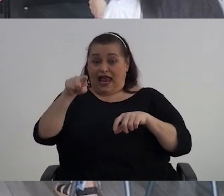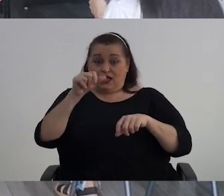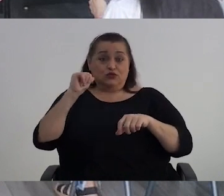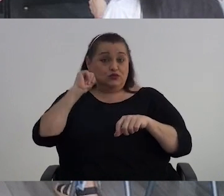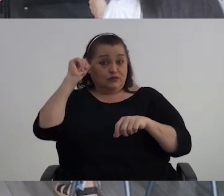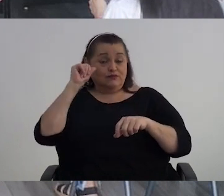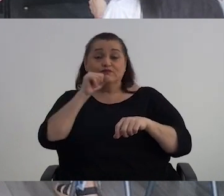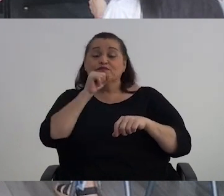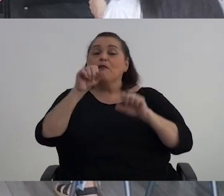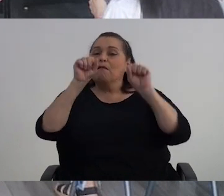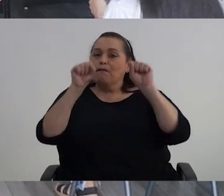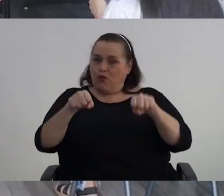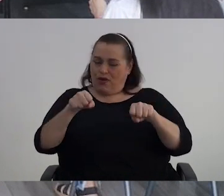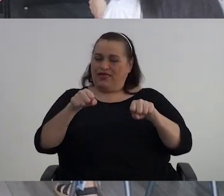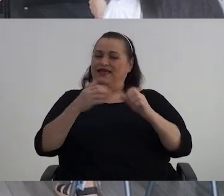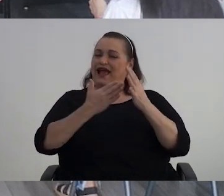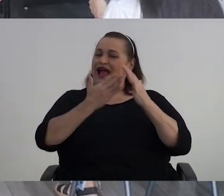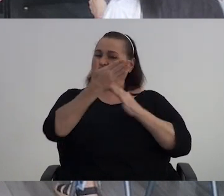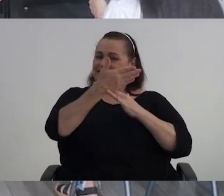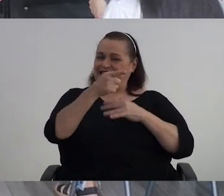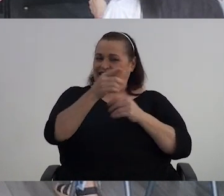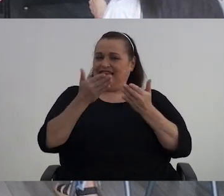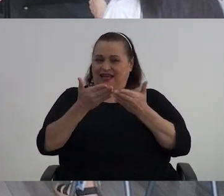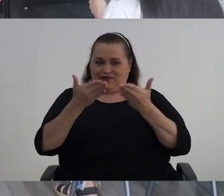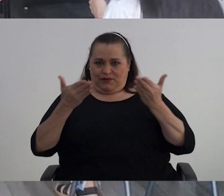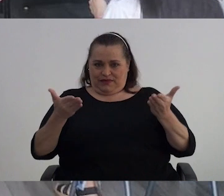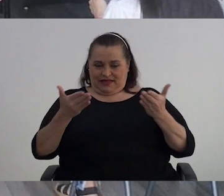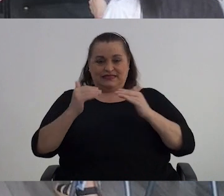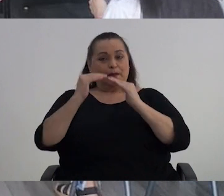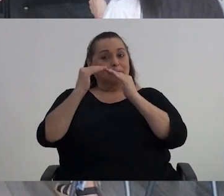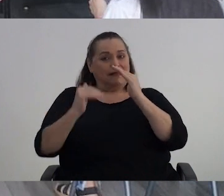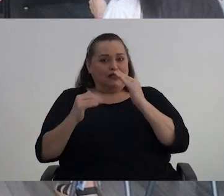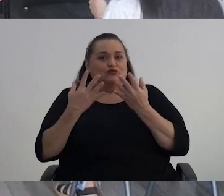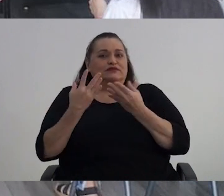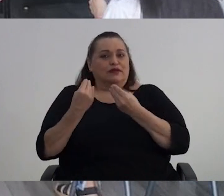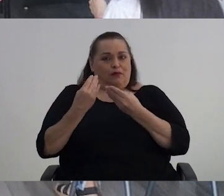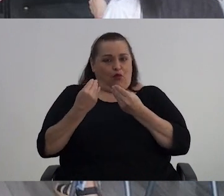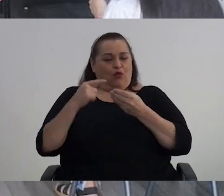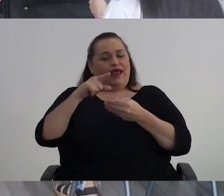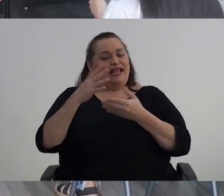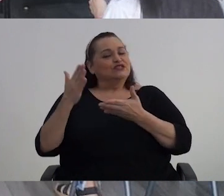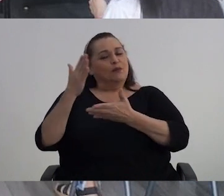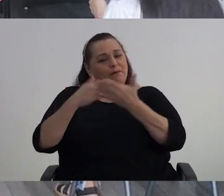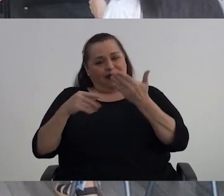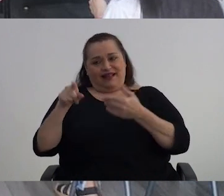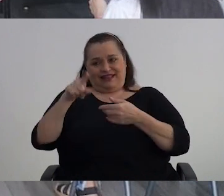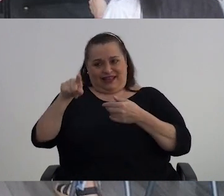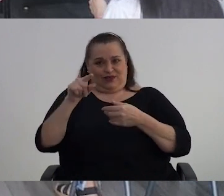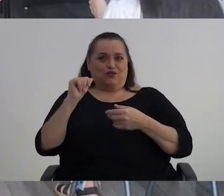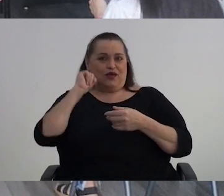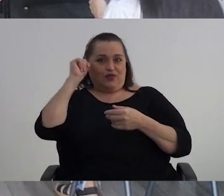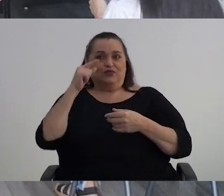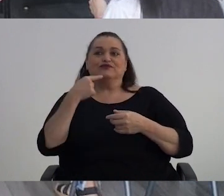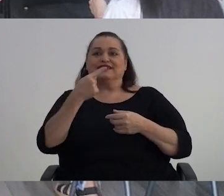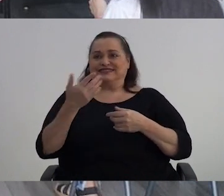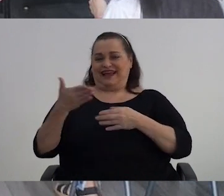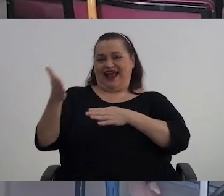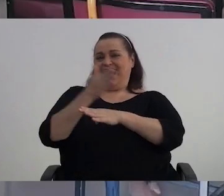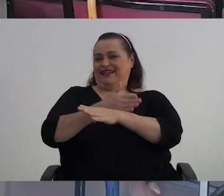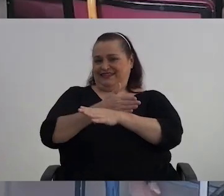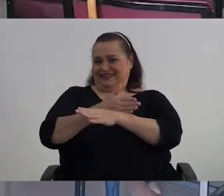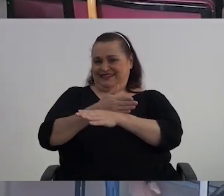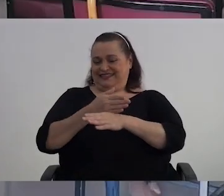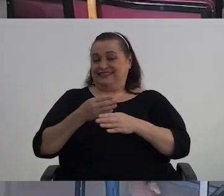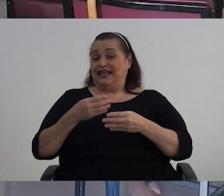accesar a esas herramientas con menor temor, que era parte de lo que los adultos mayores antes tenían, producto de que